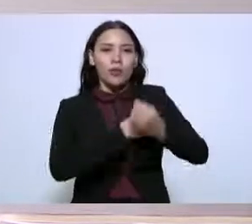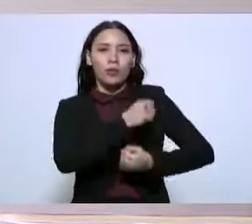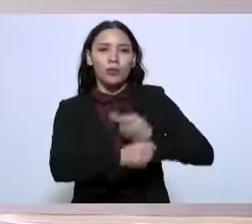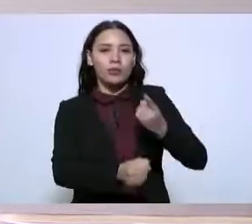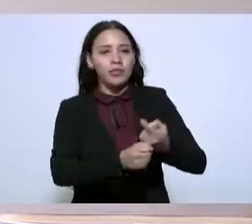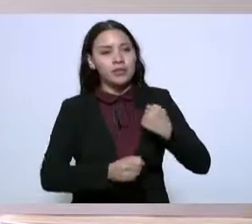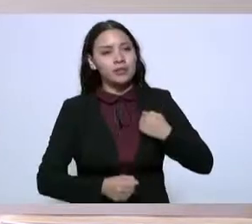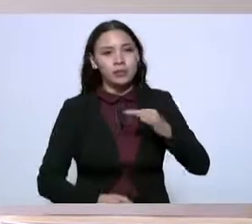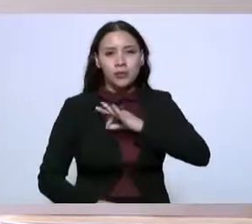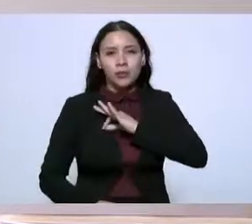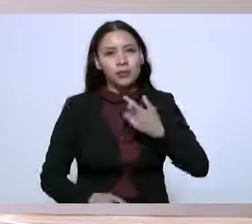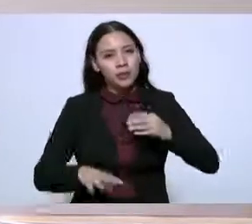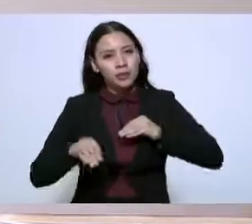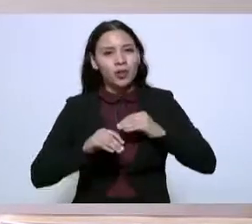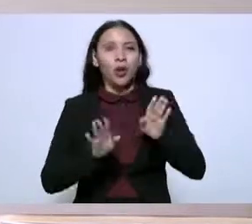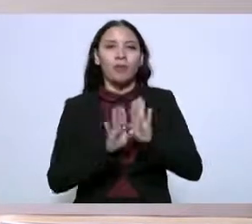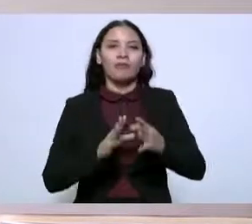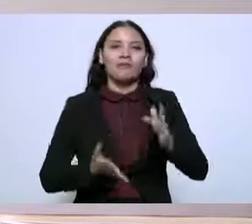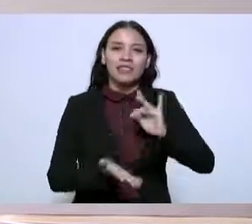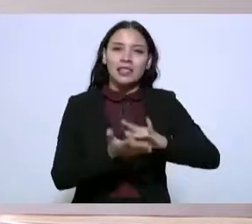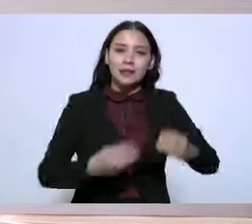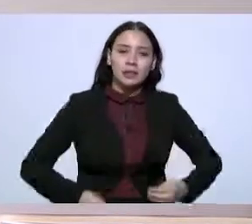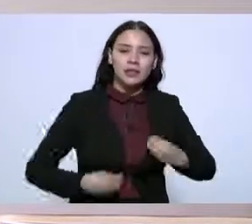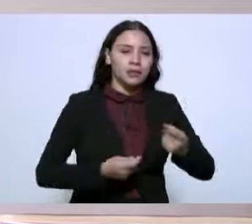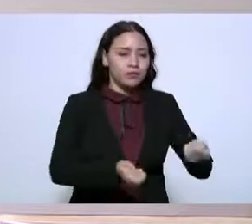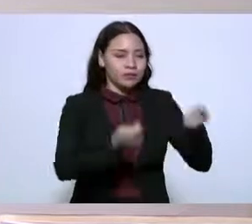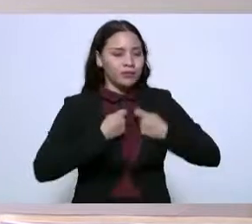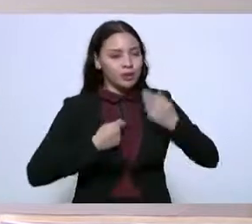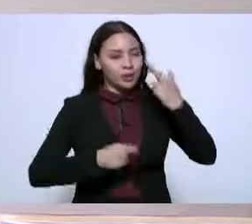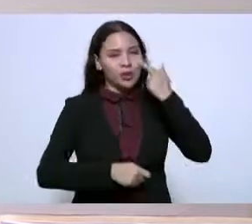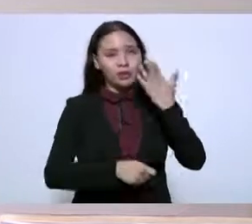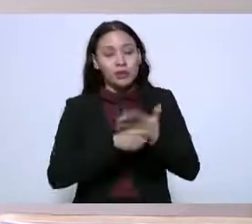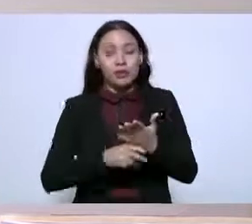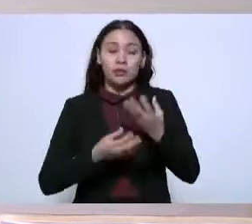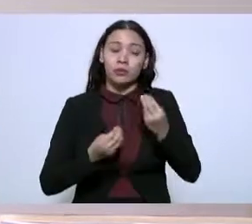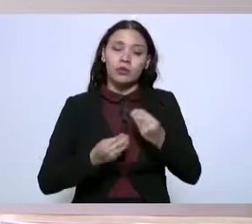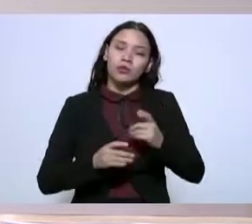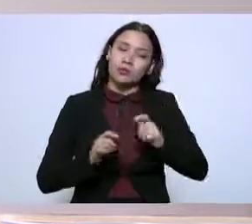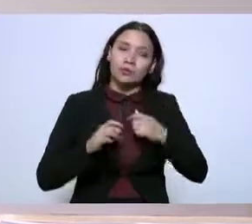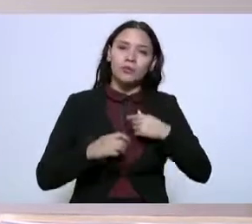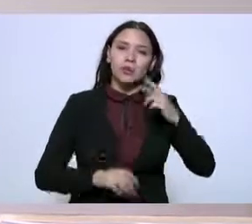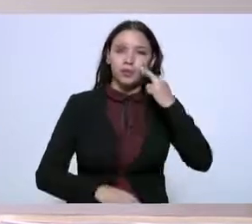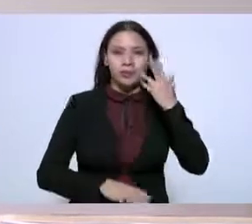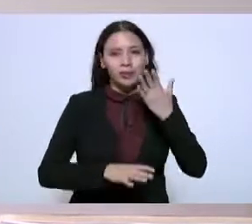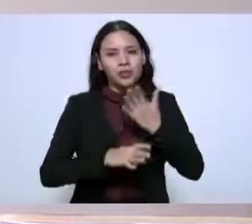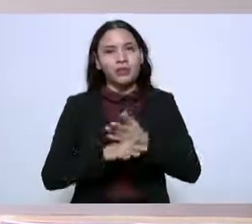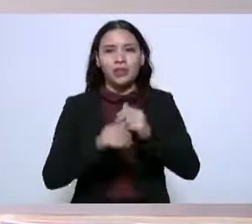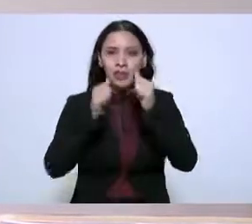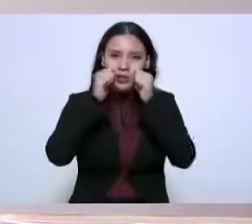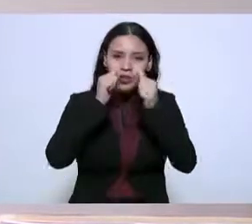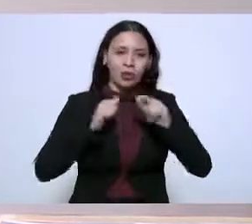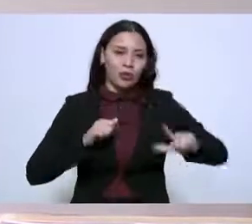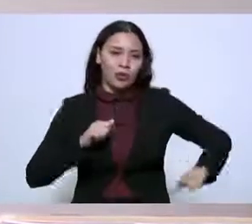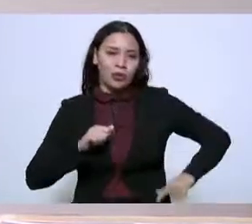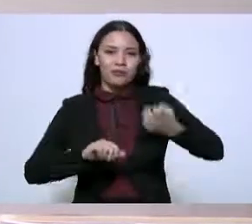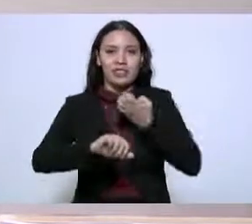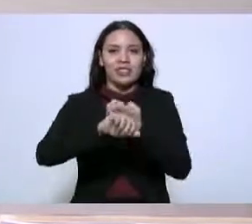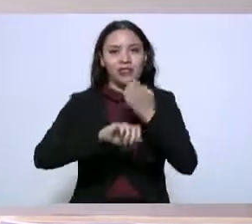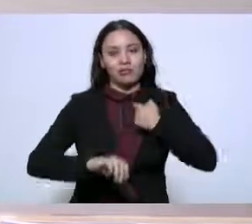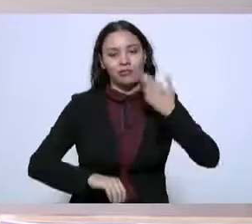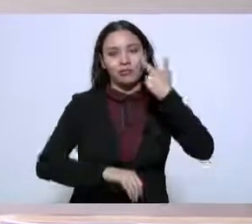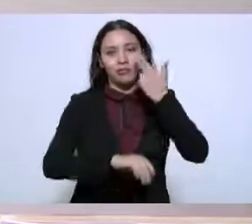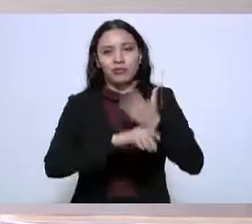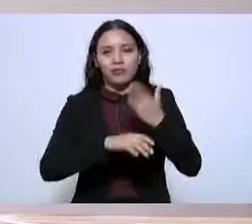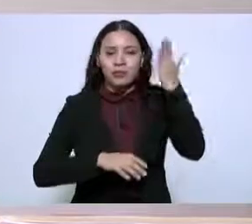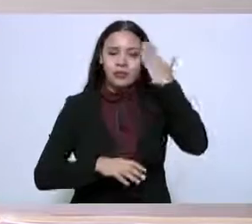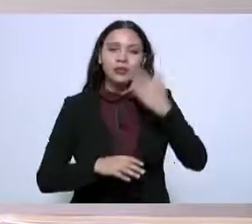que nos da la vida de estar al frente de esta honrosa responsabilidad de estar al frente del gobierno del Estado. Y